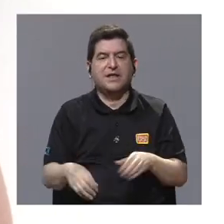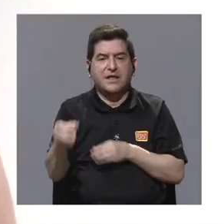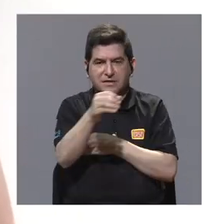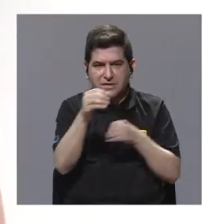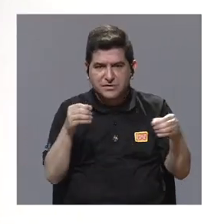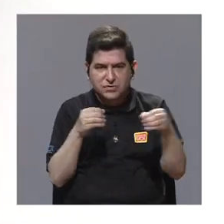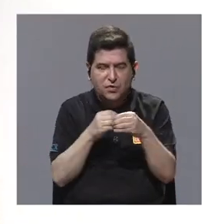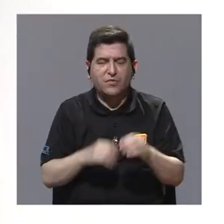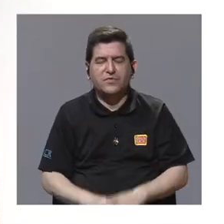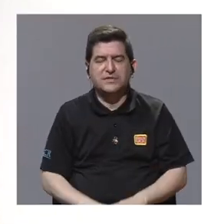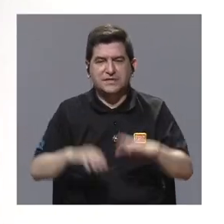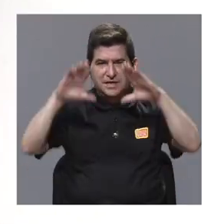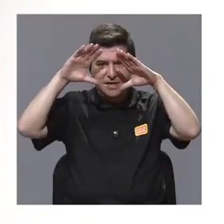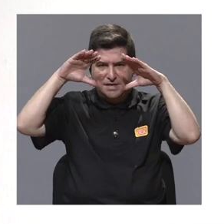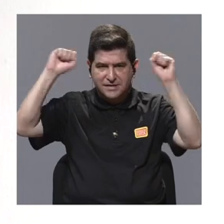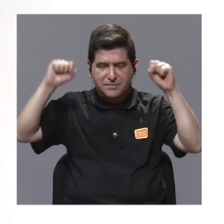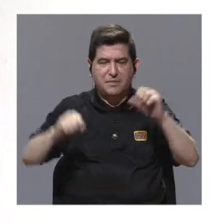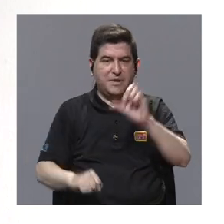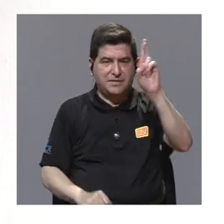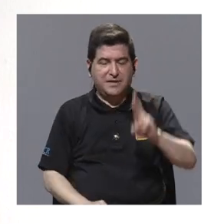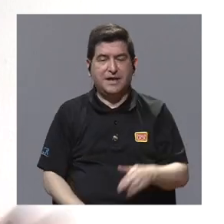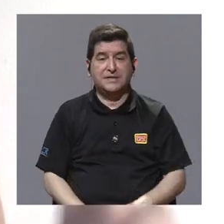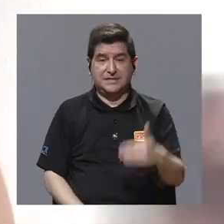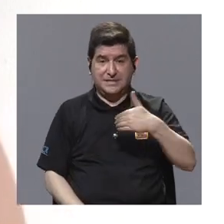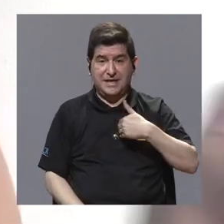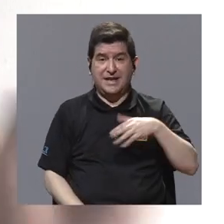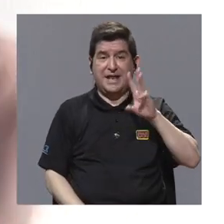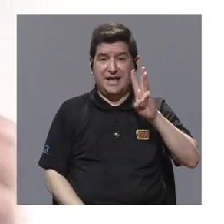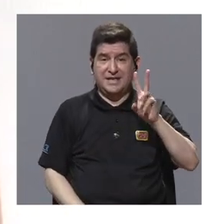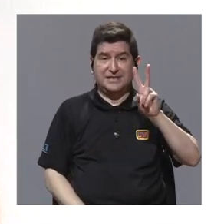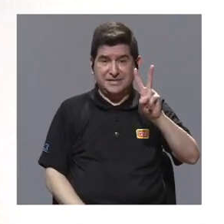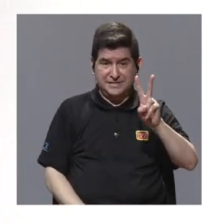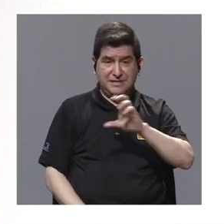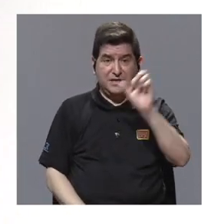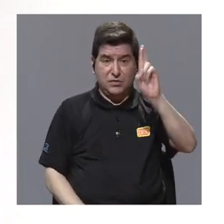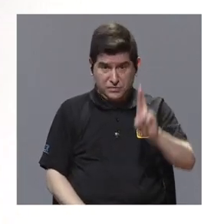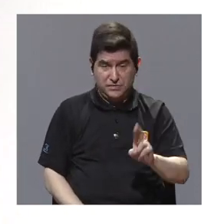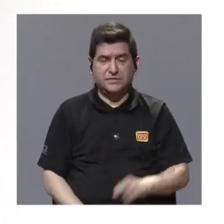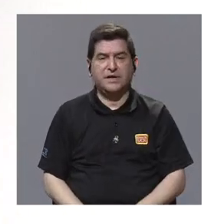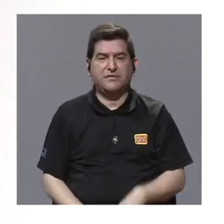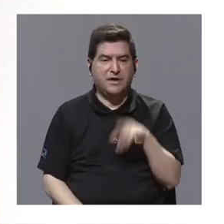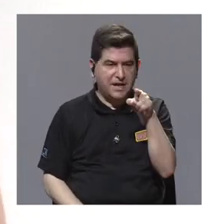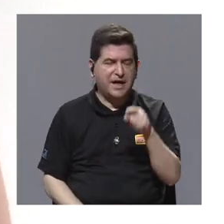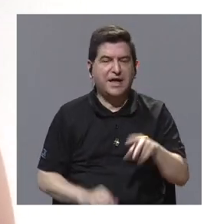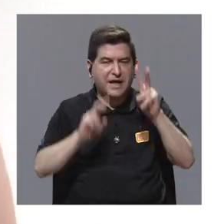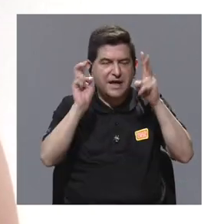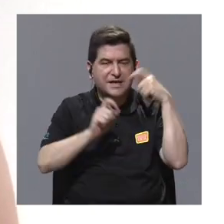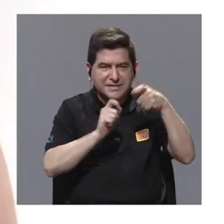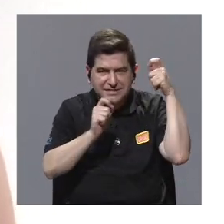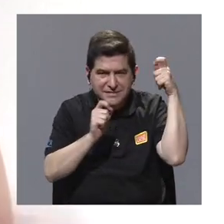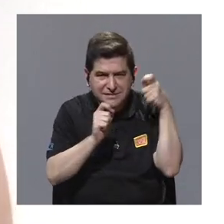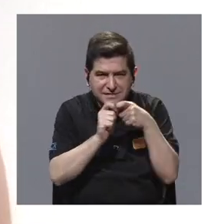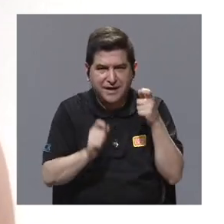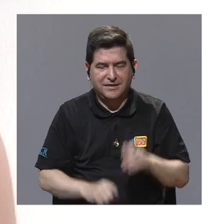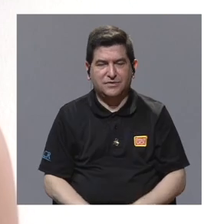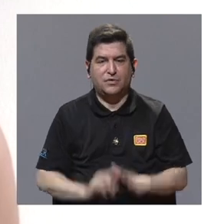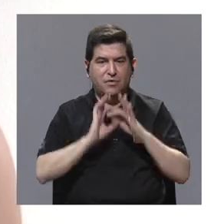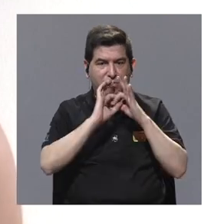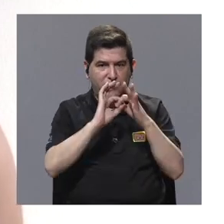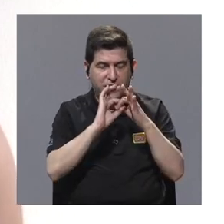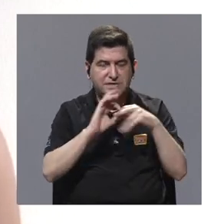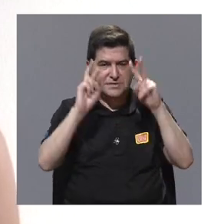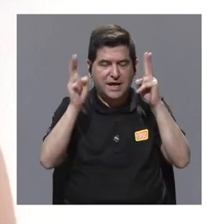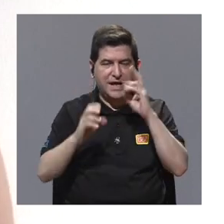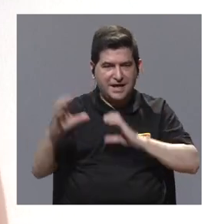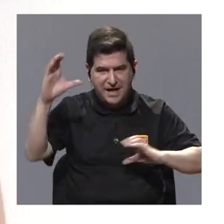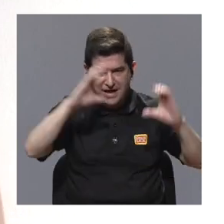costarricenses que son más de 62 en alrededor del mundo en temas puntuales que esa embajada necesite y relacionadas a